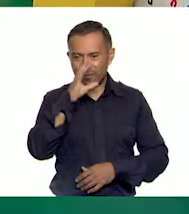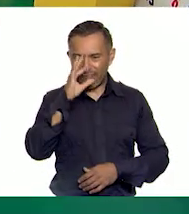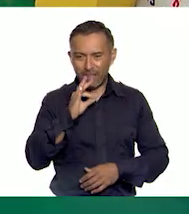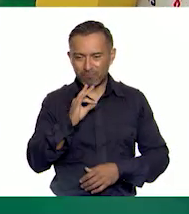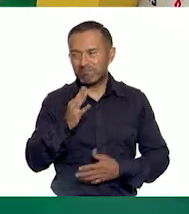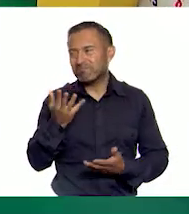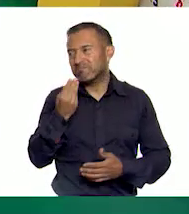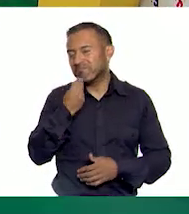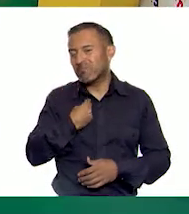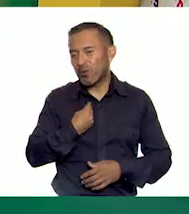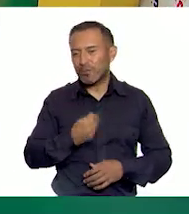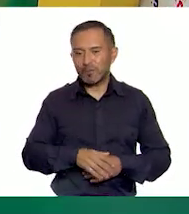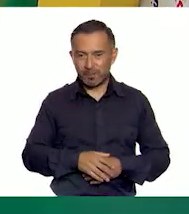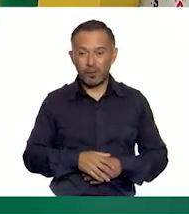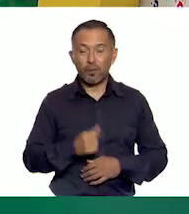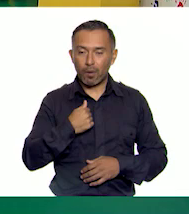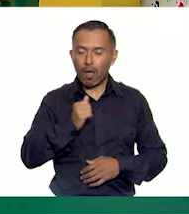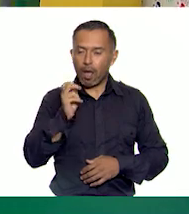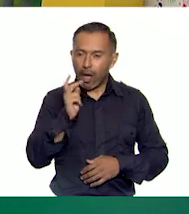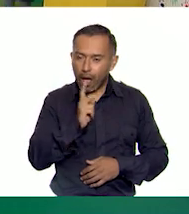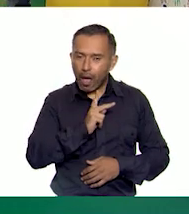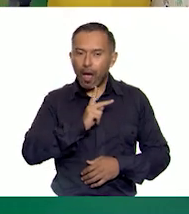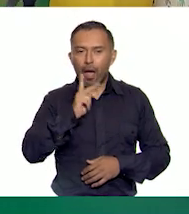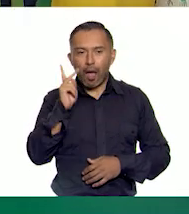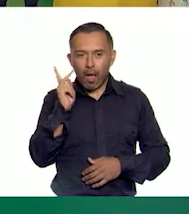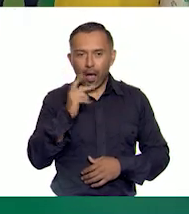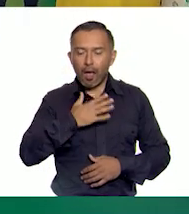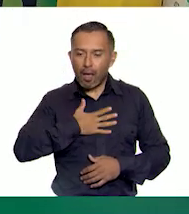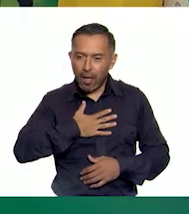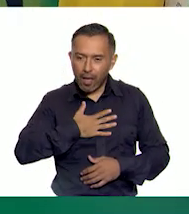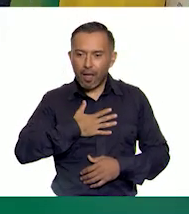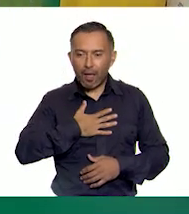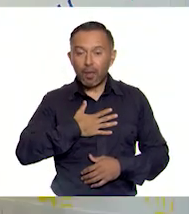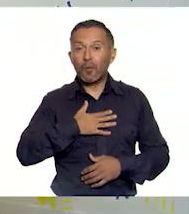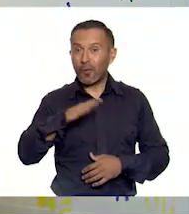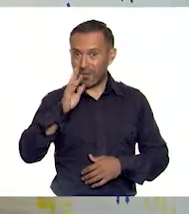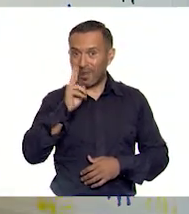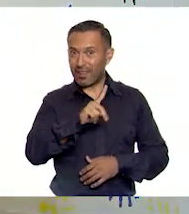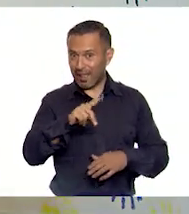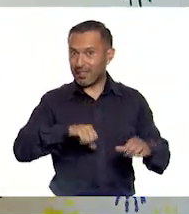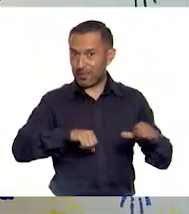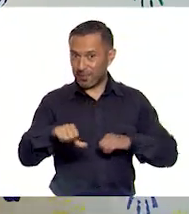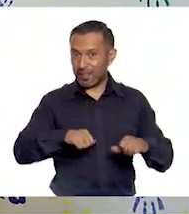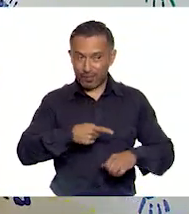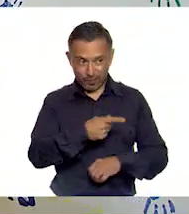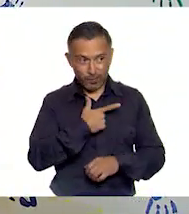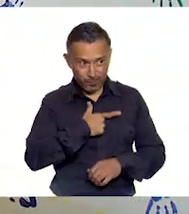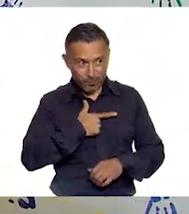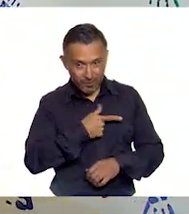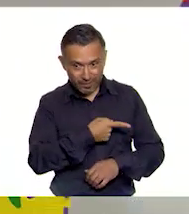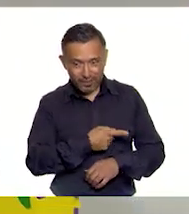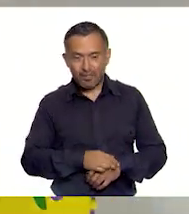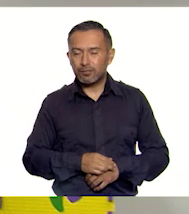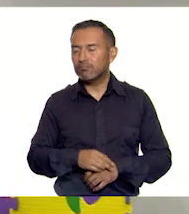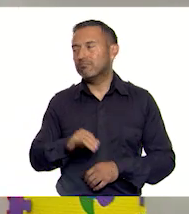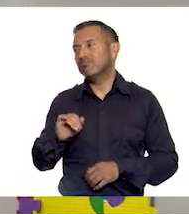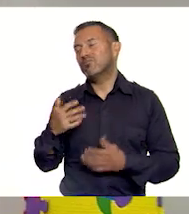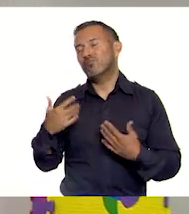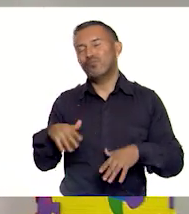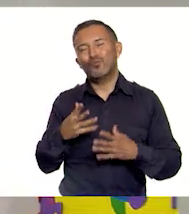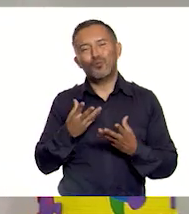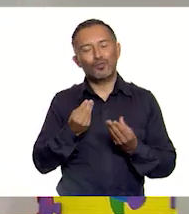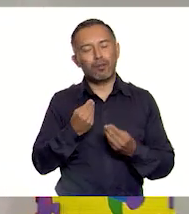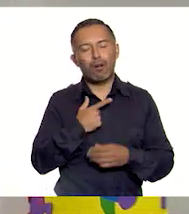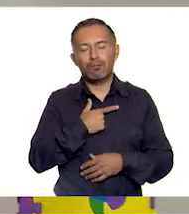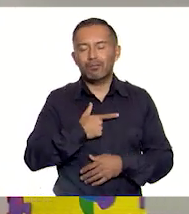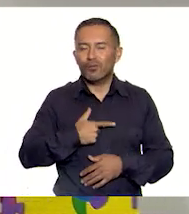Bueno, respiramos. Jalo un poco de aire. ¿Qué te pareció esta actividad? ¿La disfrutaste? Ay, Y es muy